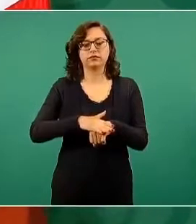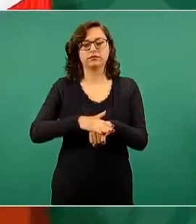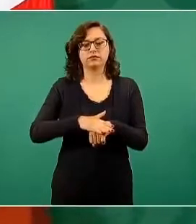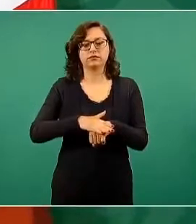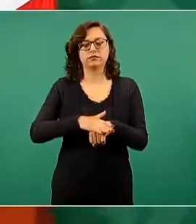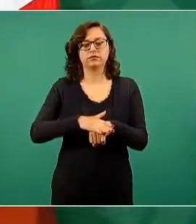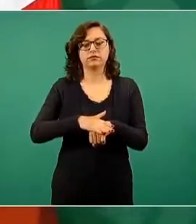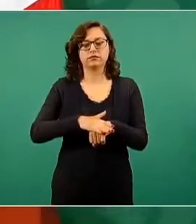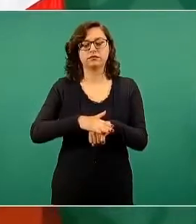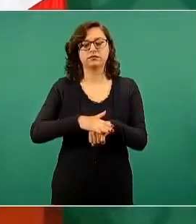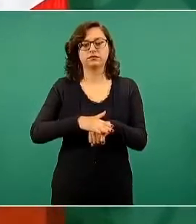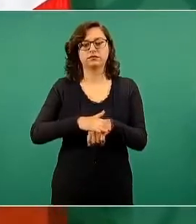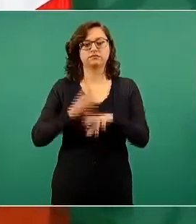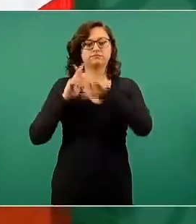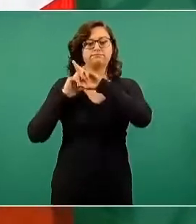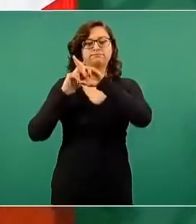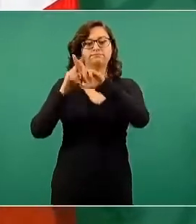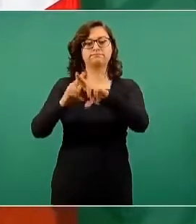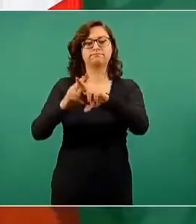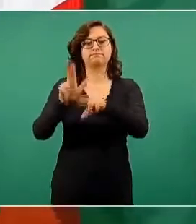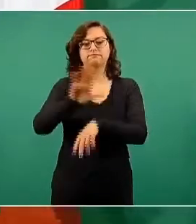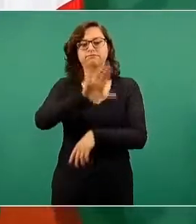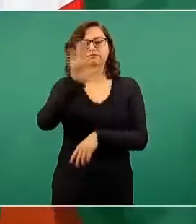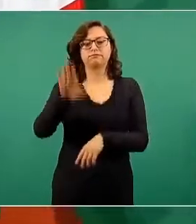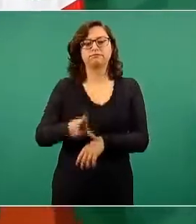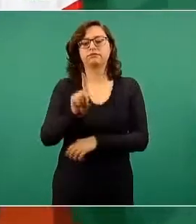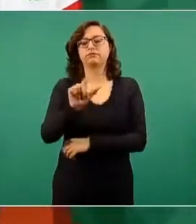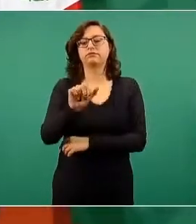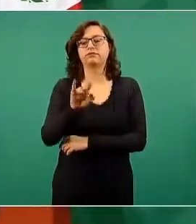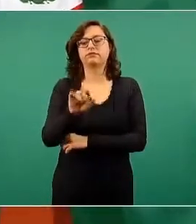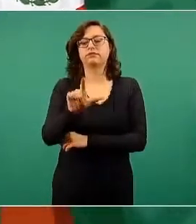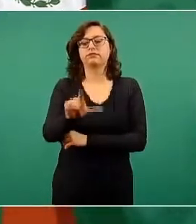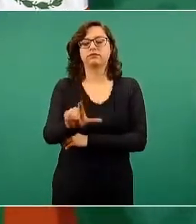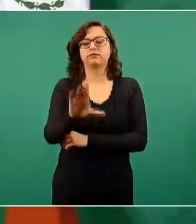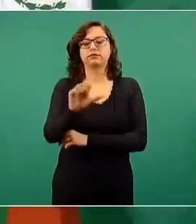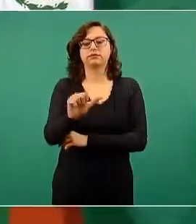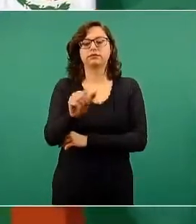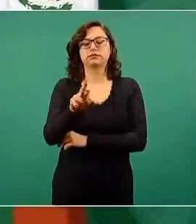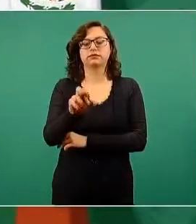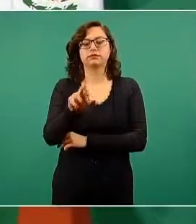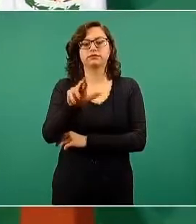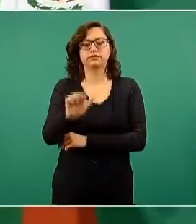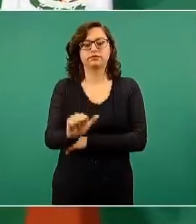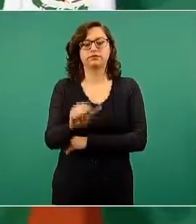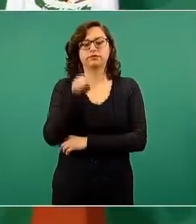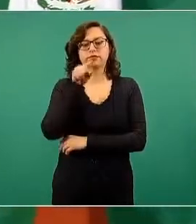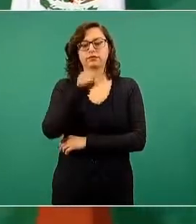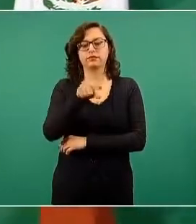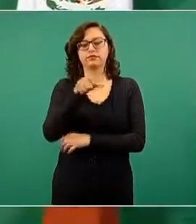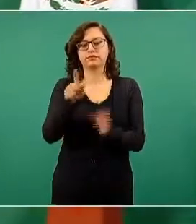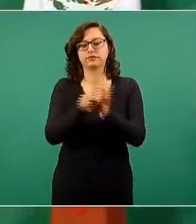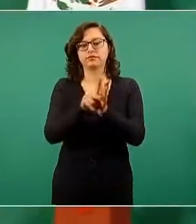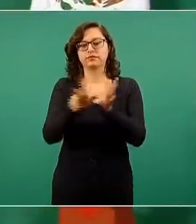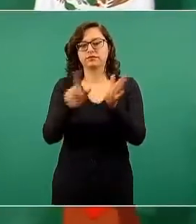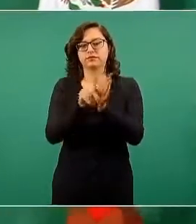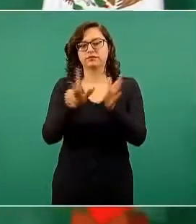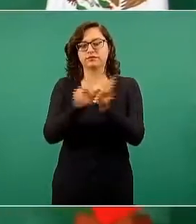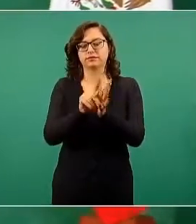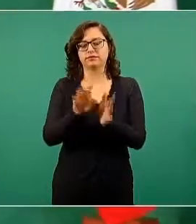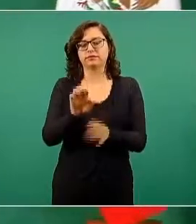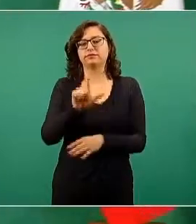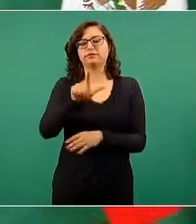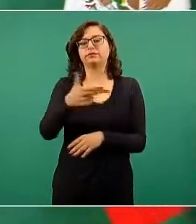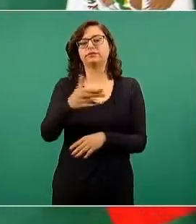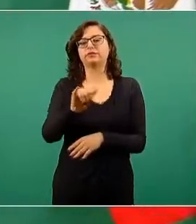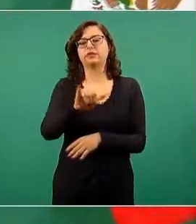la muerte de Daniel Cabrera, el hijo de la Huixote, un extraordinario periodista, para mí el